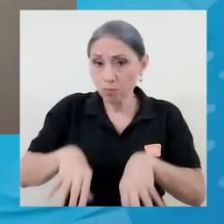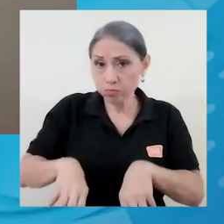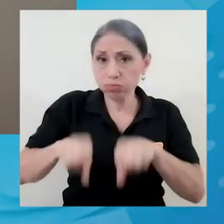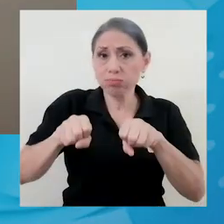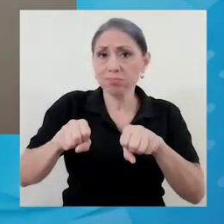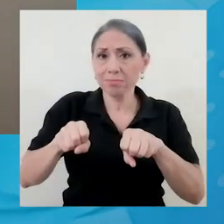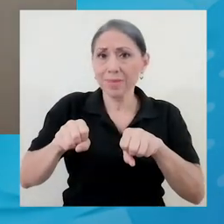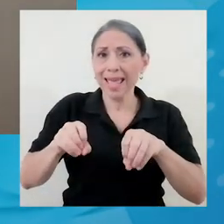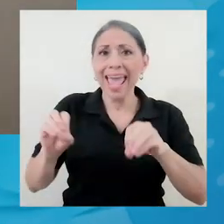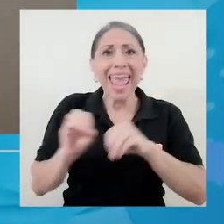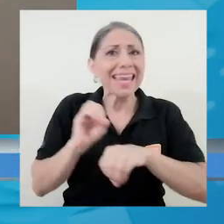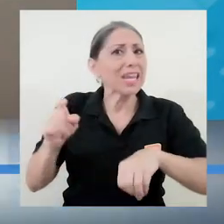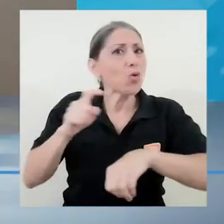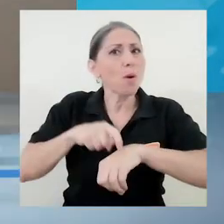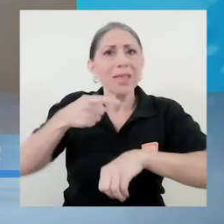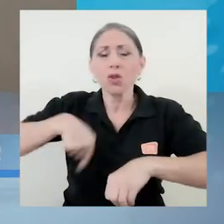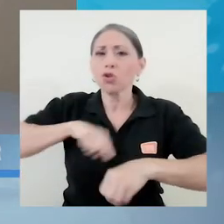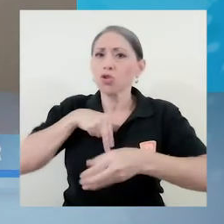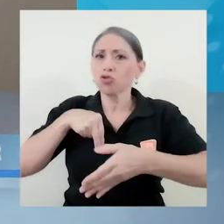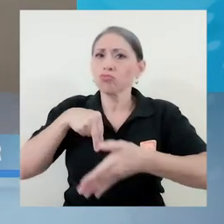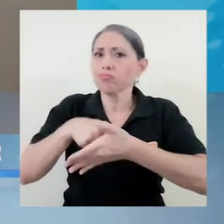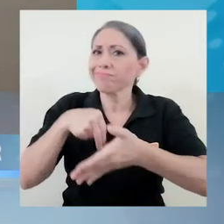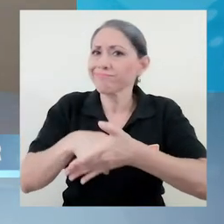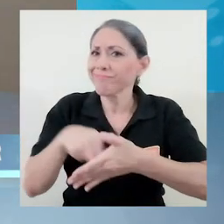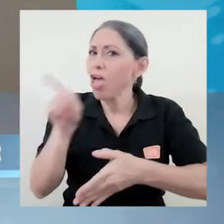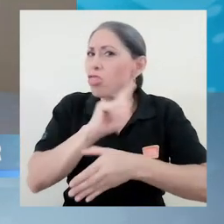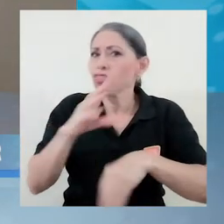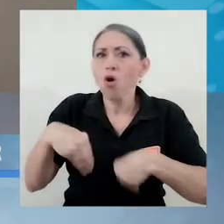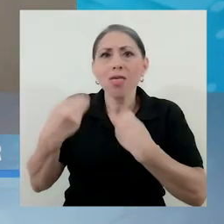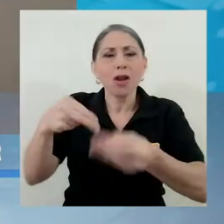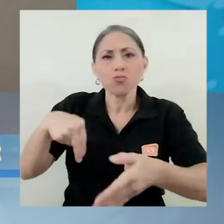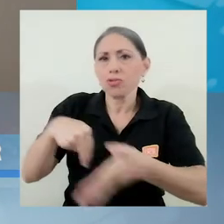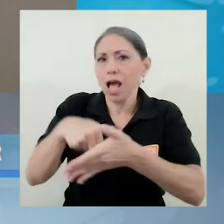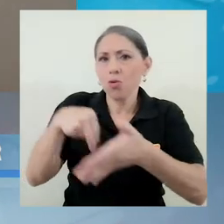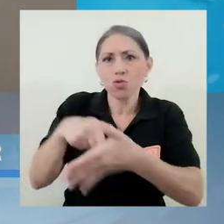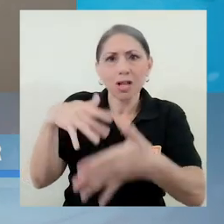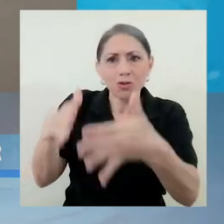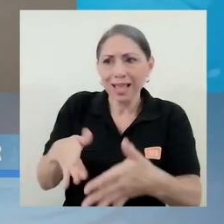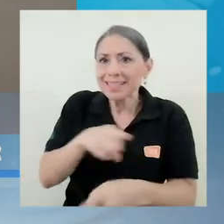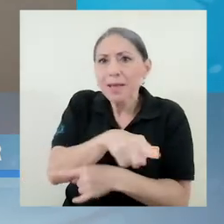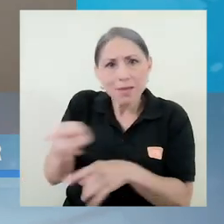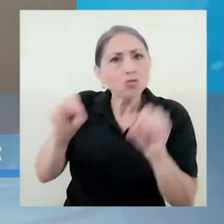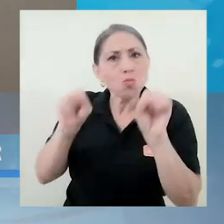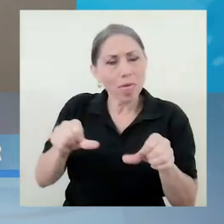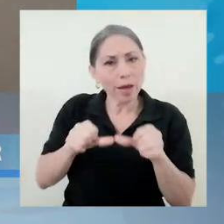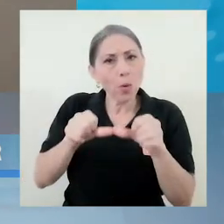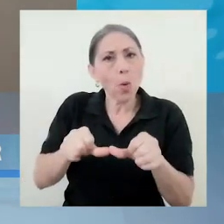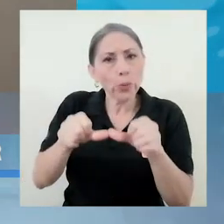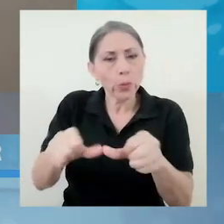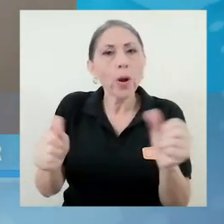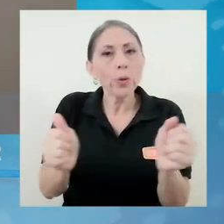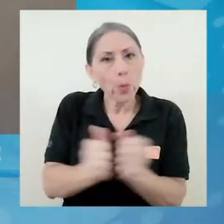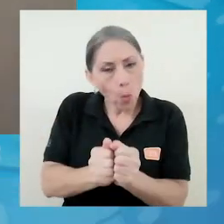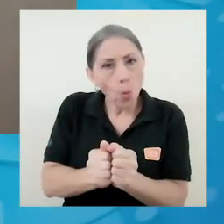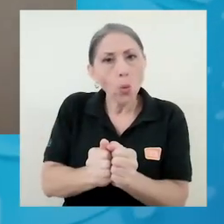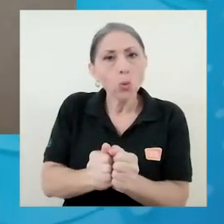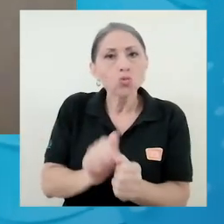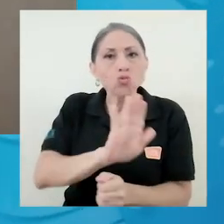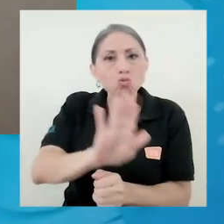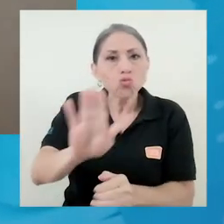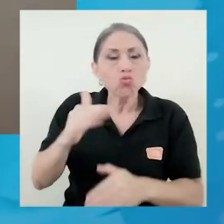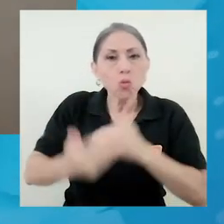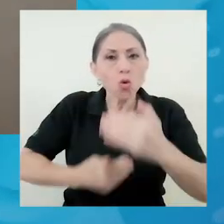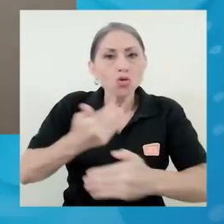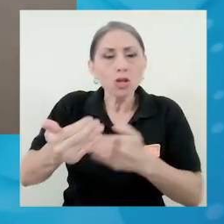es en ningún momento ser un obstáculo ni ponerle obstáculos a los estudiantes para que continúen con sus